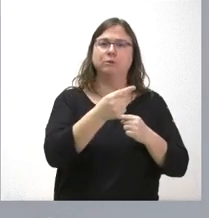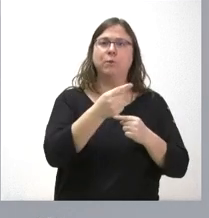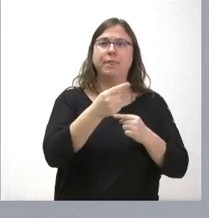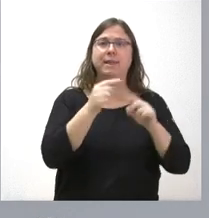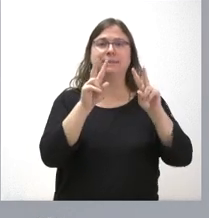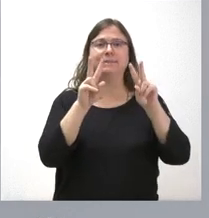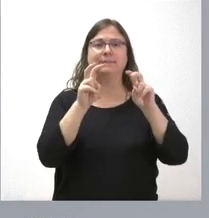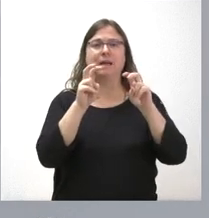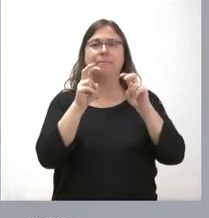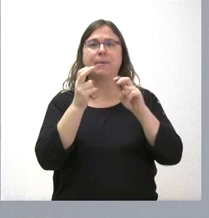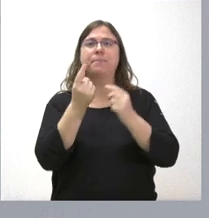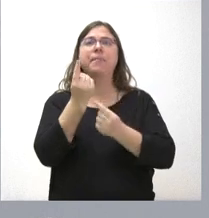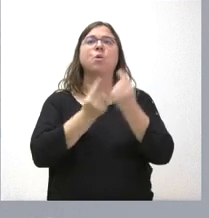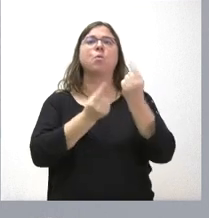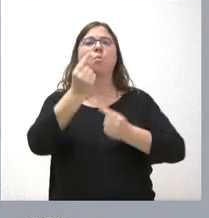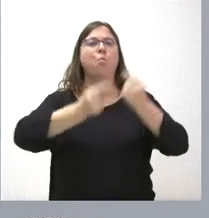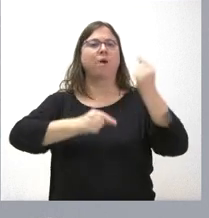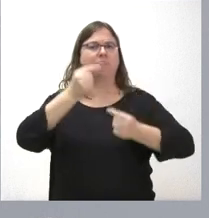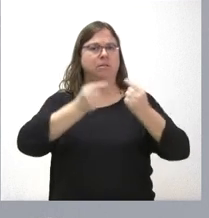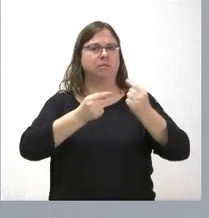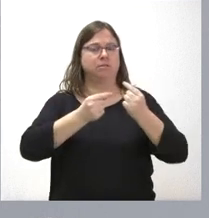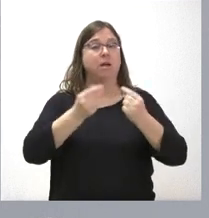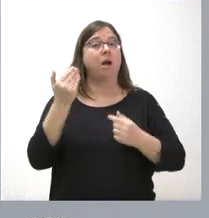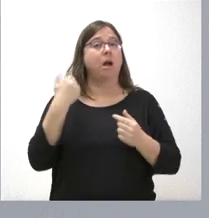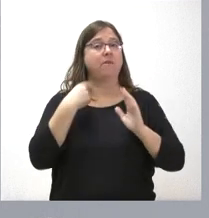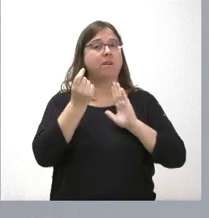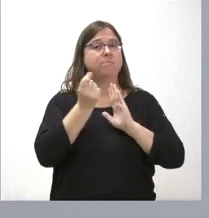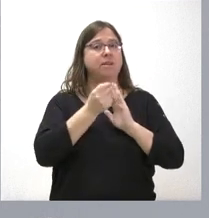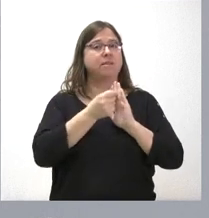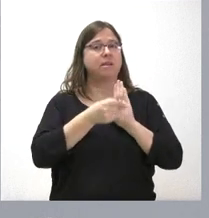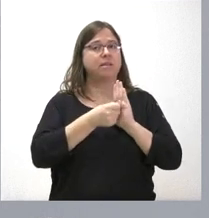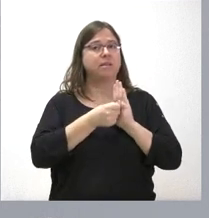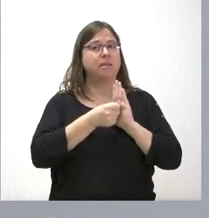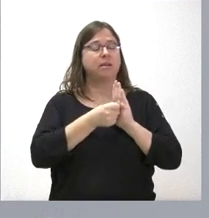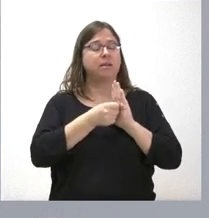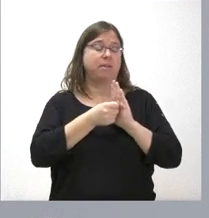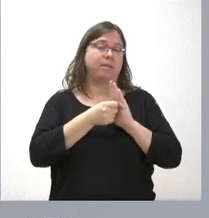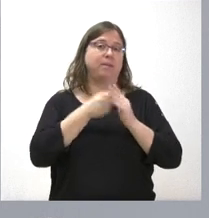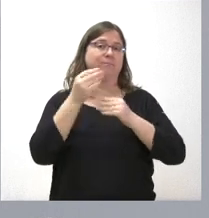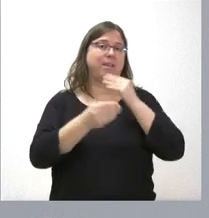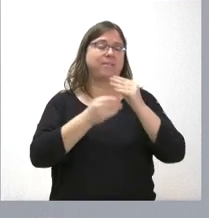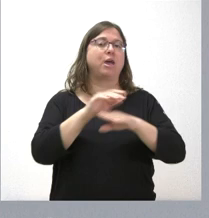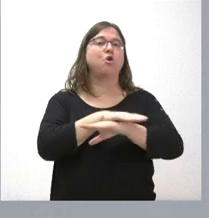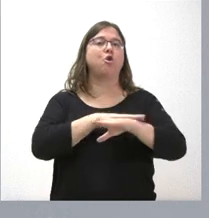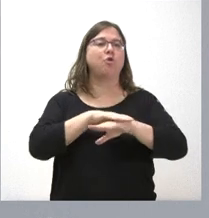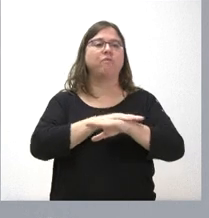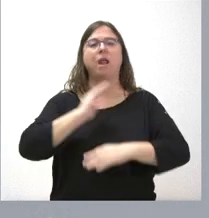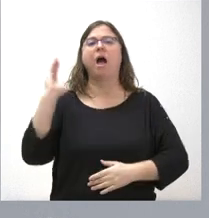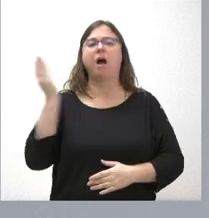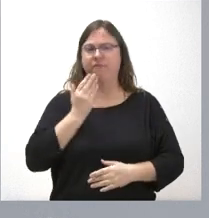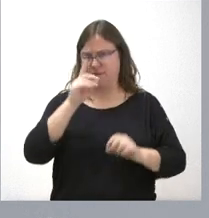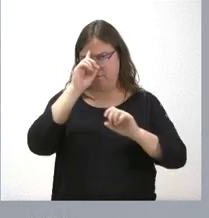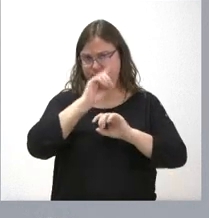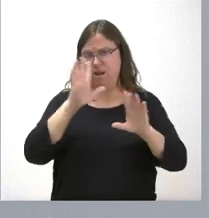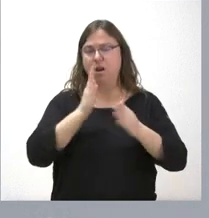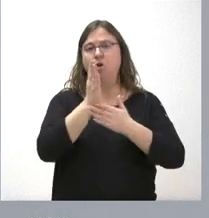las cuentas de la comunidad de Castilla y León, de las medidas que se tomaron ayer por parte del Gobierno y que afectan, sin lugar a dudas, también a nuestra comunidad autónoma. En